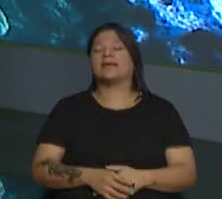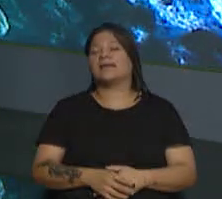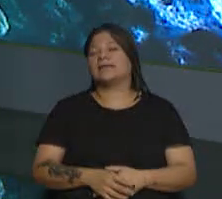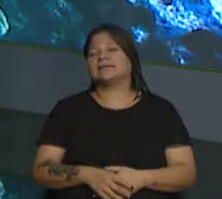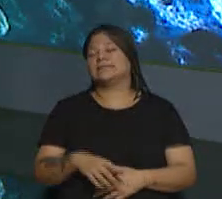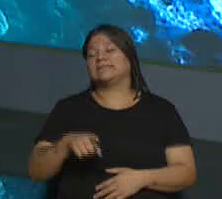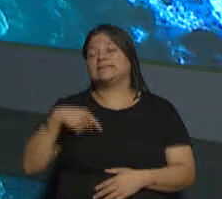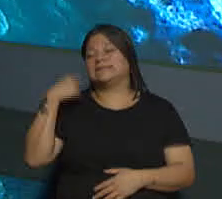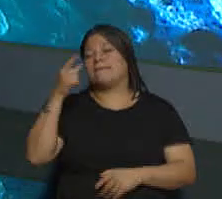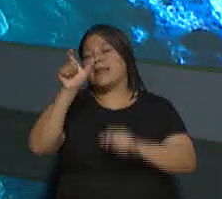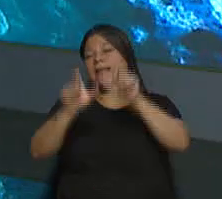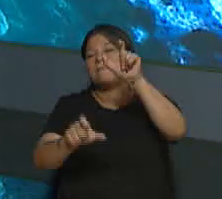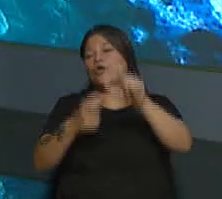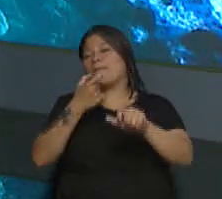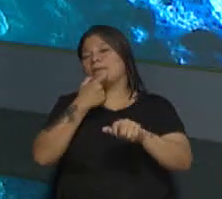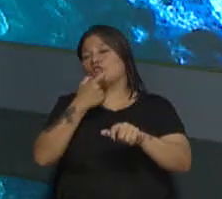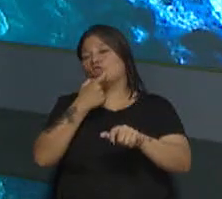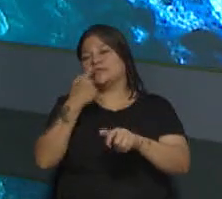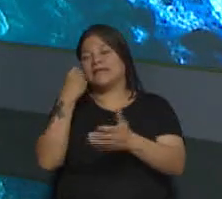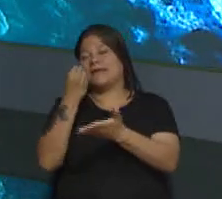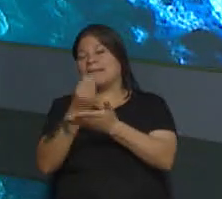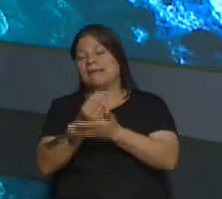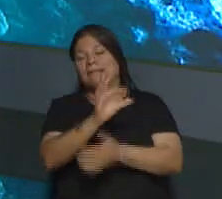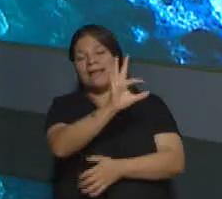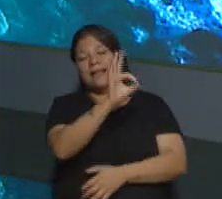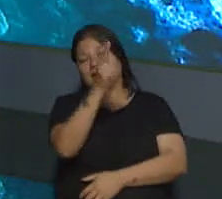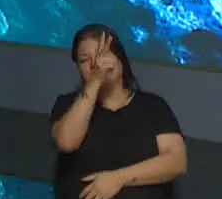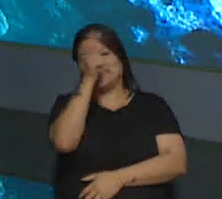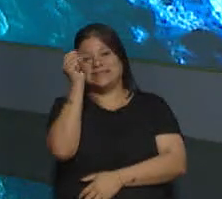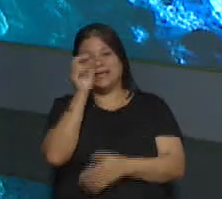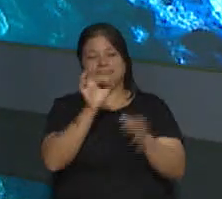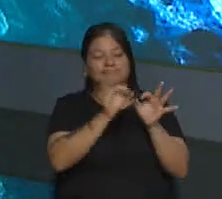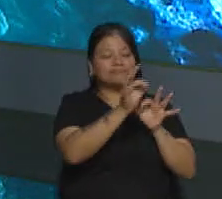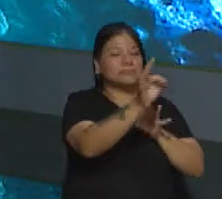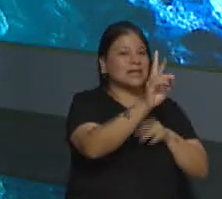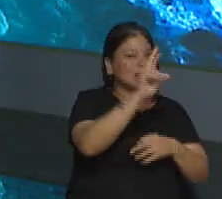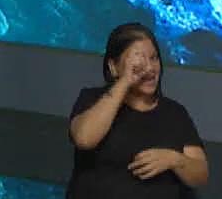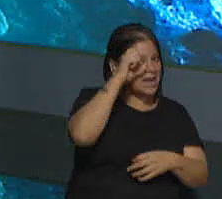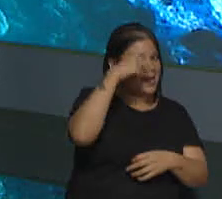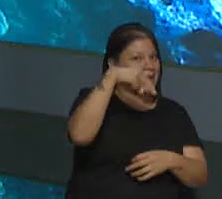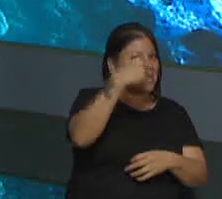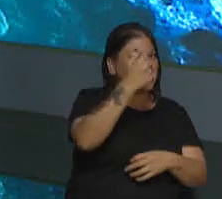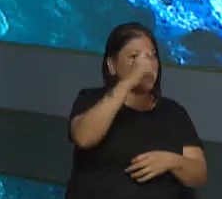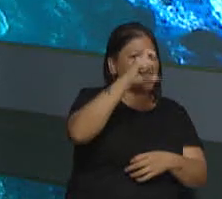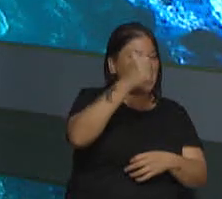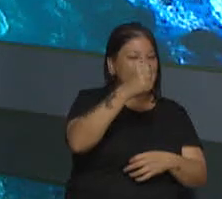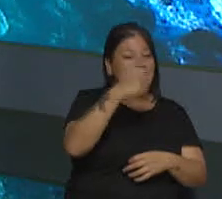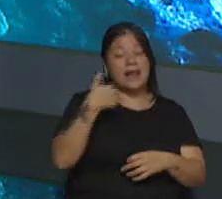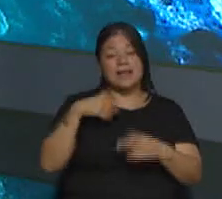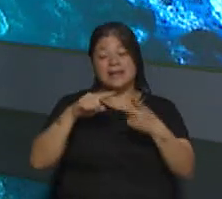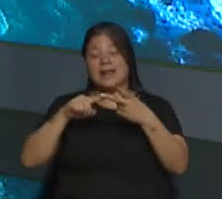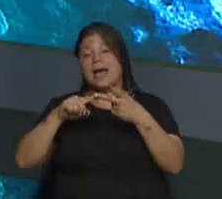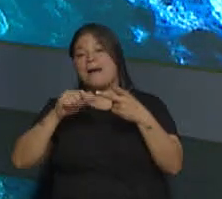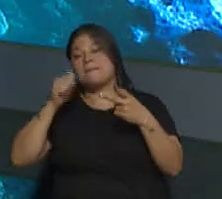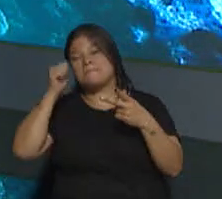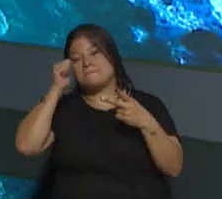para los mendocinos, creo que Reñaca y Mar del Plata ha sido un destino... En Mendoza son dos puntos de referencia. Importantes. Bueno,